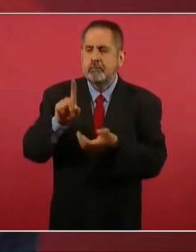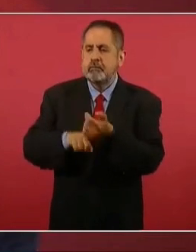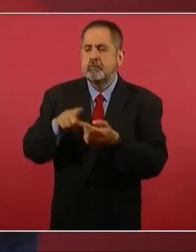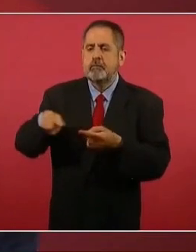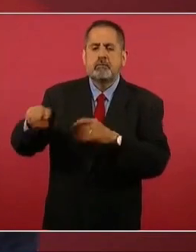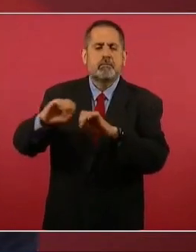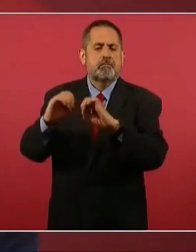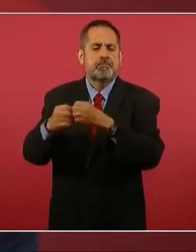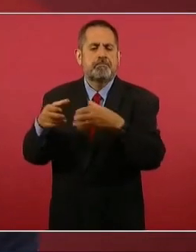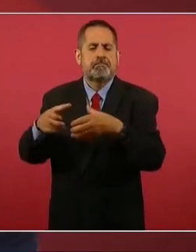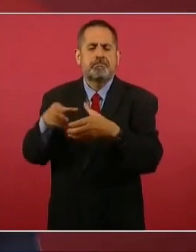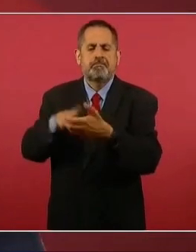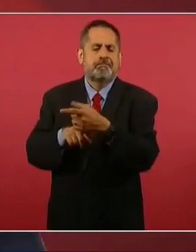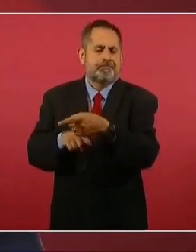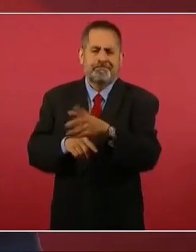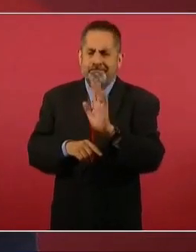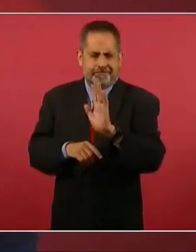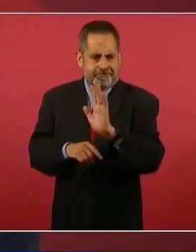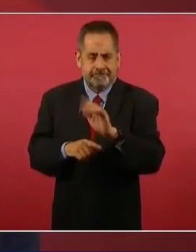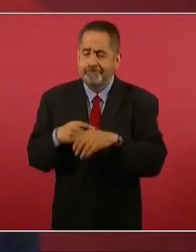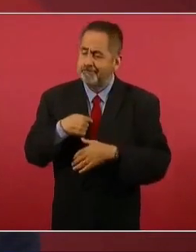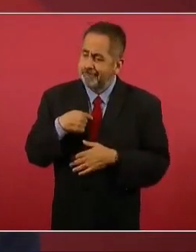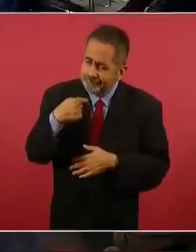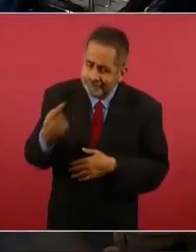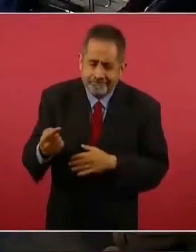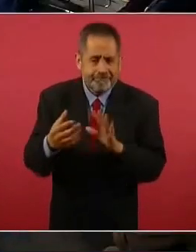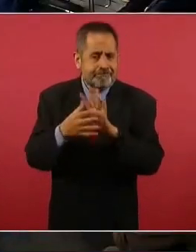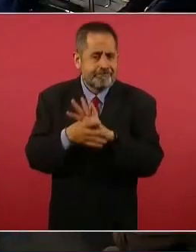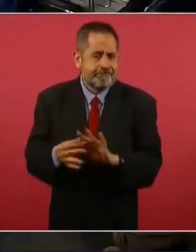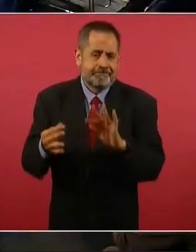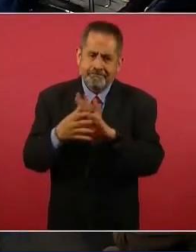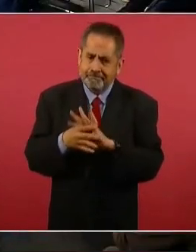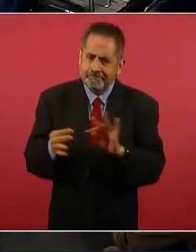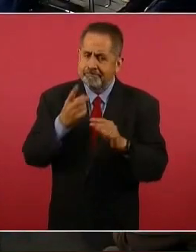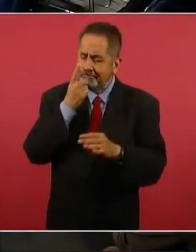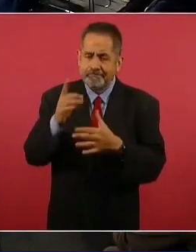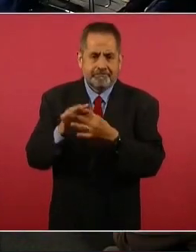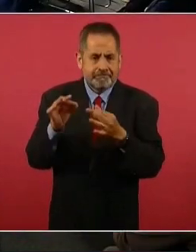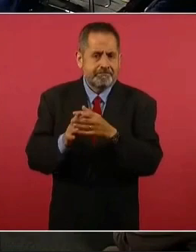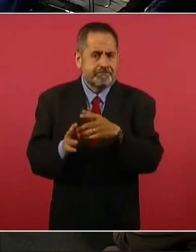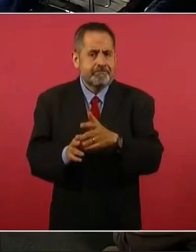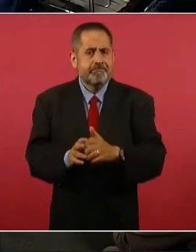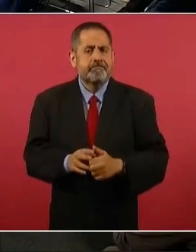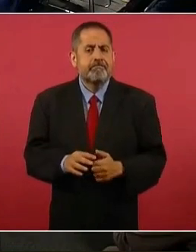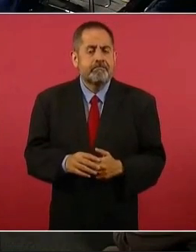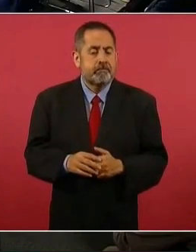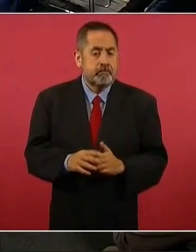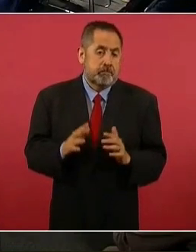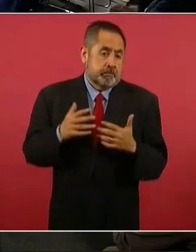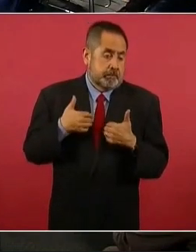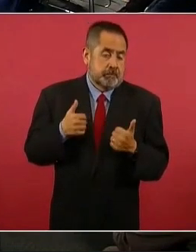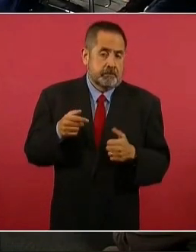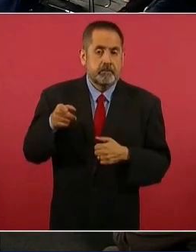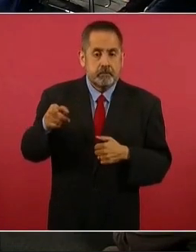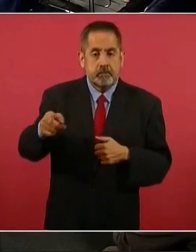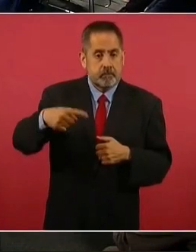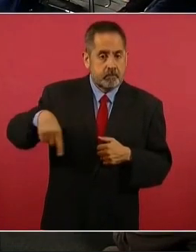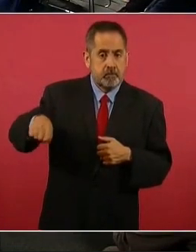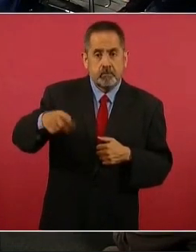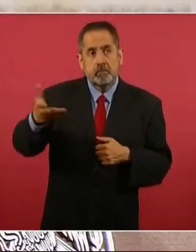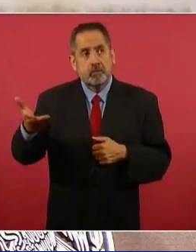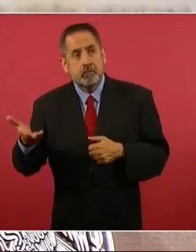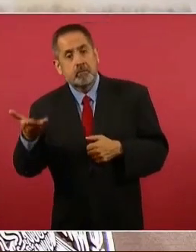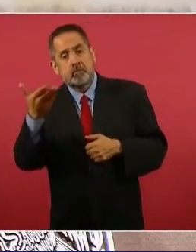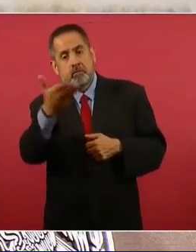y que se ha explicado esta situación. Entiendo que efectivamente han llevado la